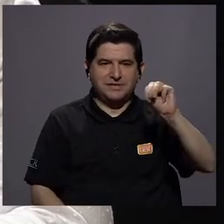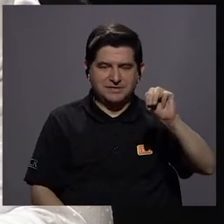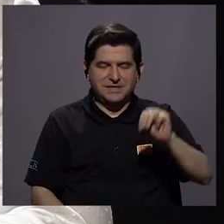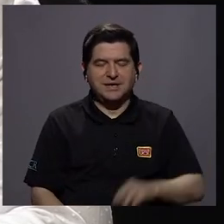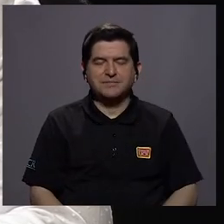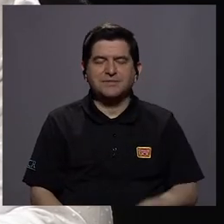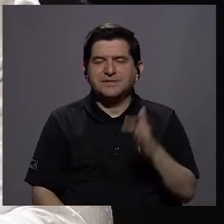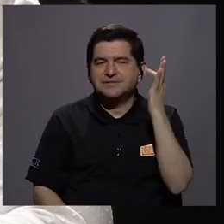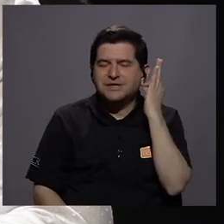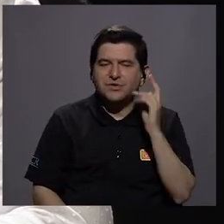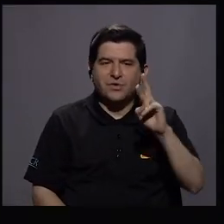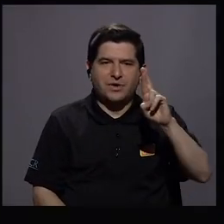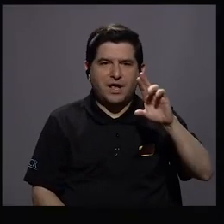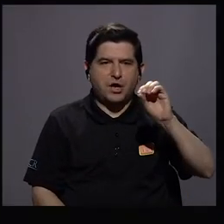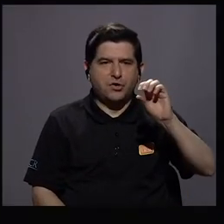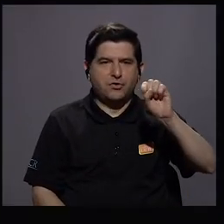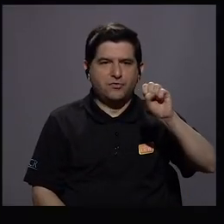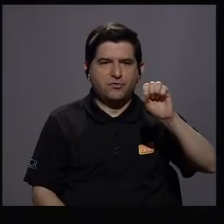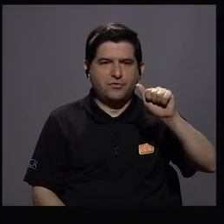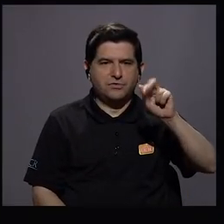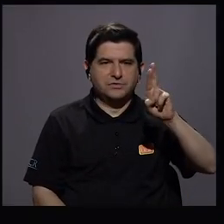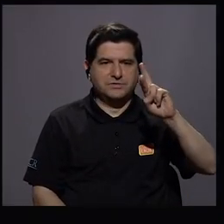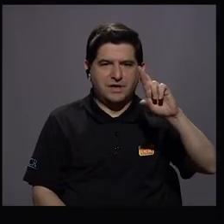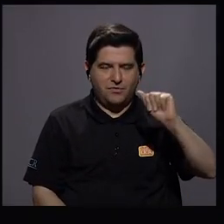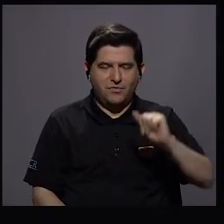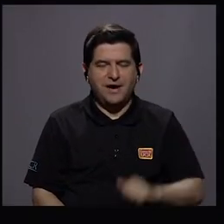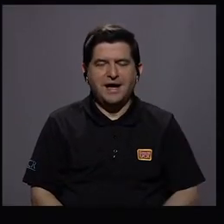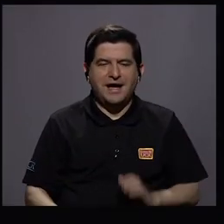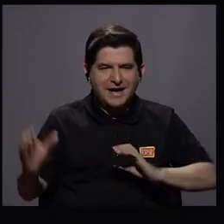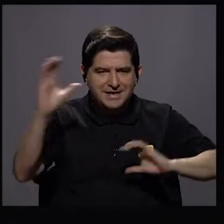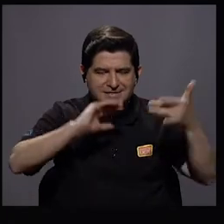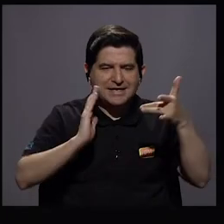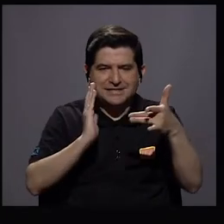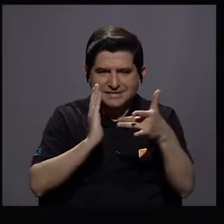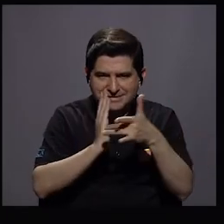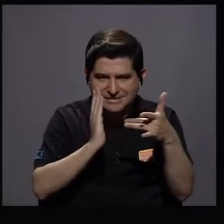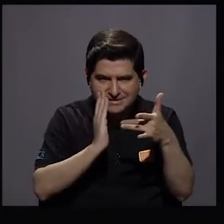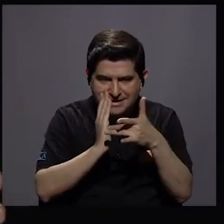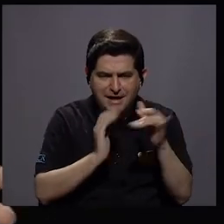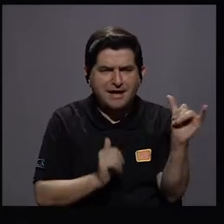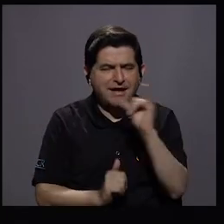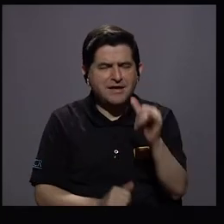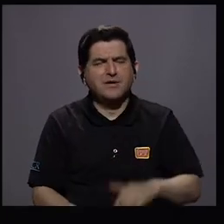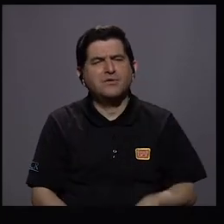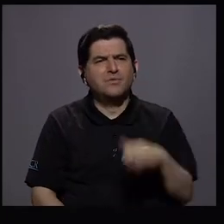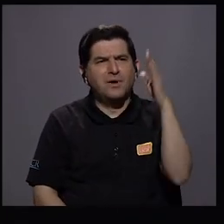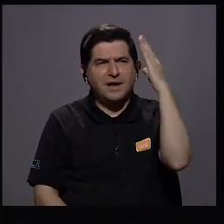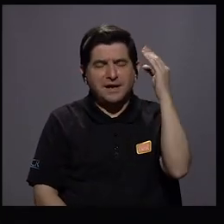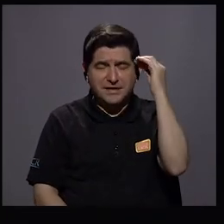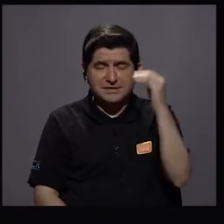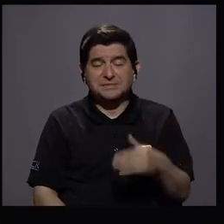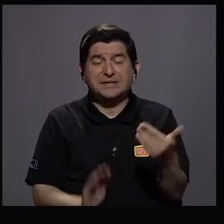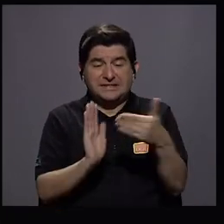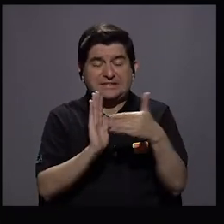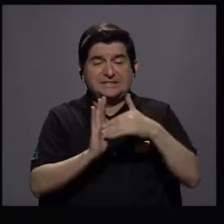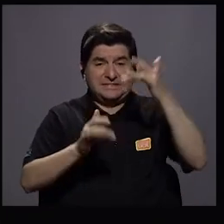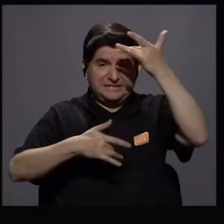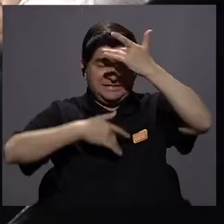Doña Rosaura, una de las cosas primordiales es que la ciencia, la tecnología, también ha vivenciado la pandemia.